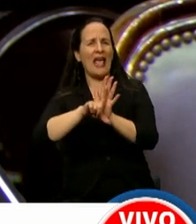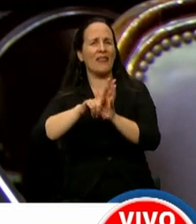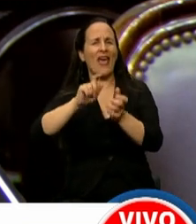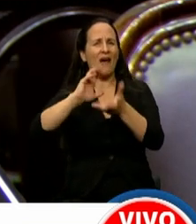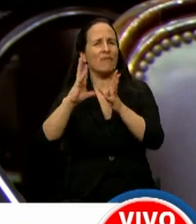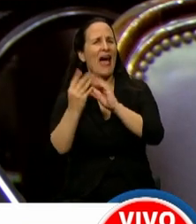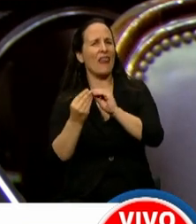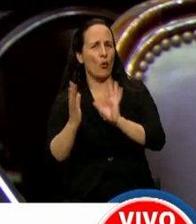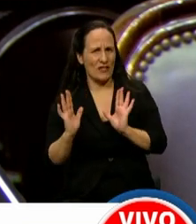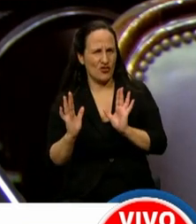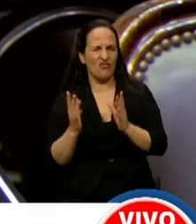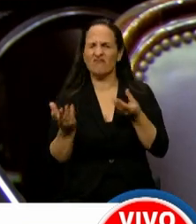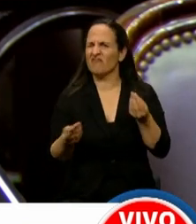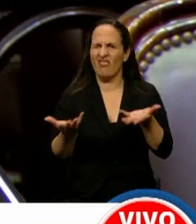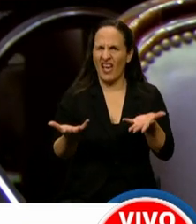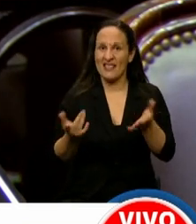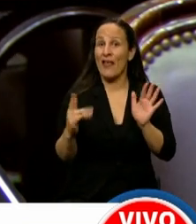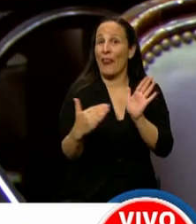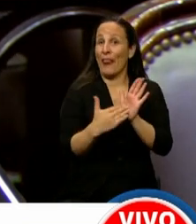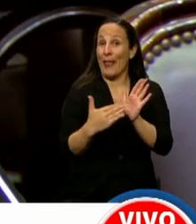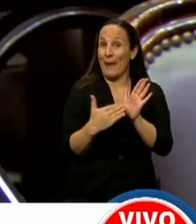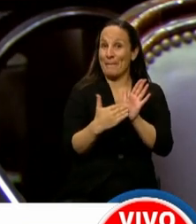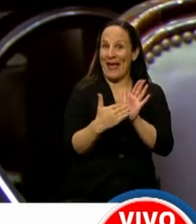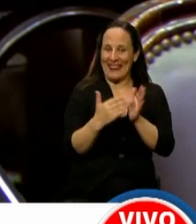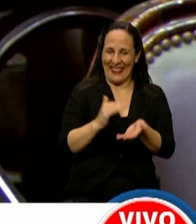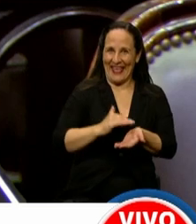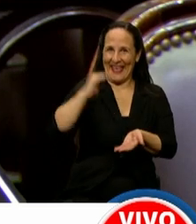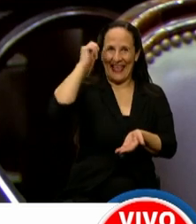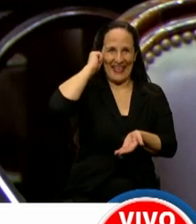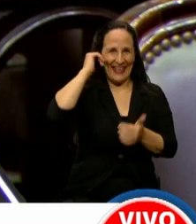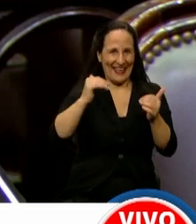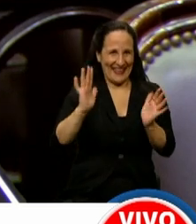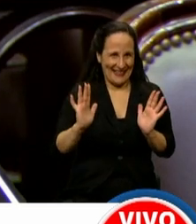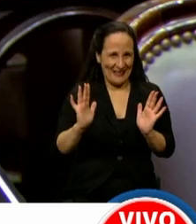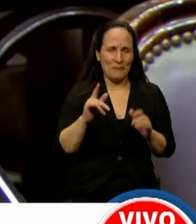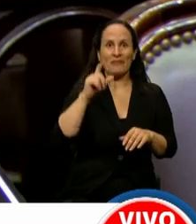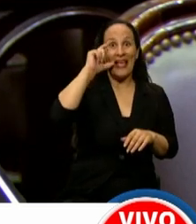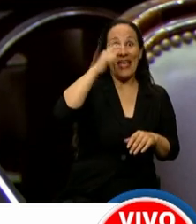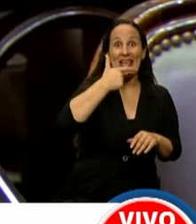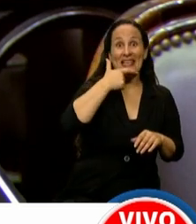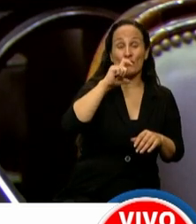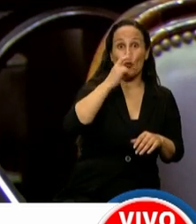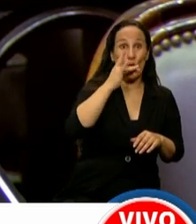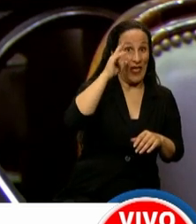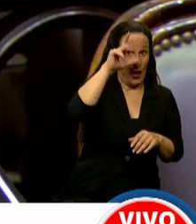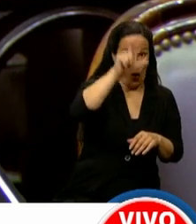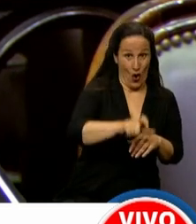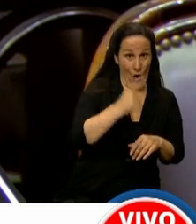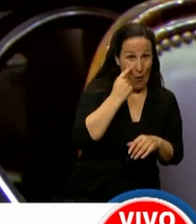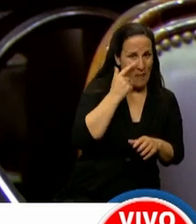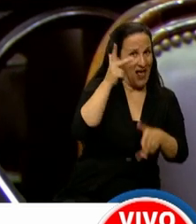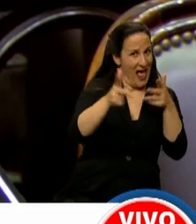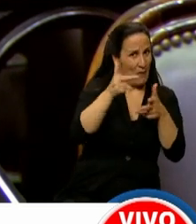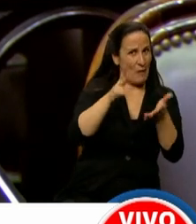Tenía que incorporarse de acuerdo al momento biológico de cada persona. Escudero hablaba de las condiciones